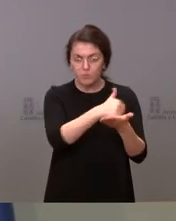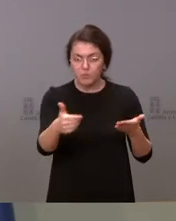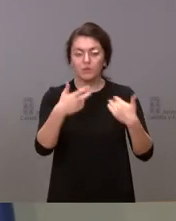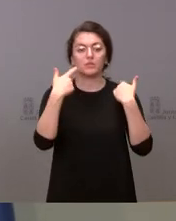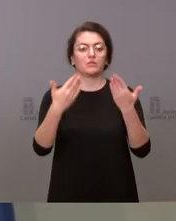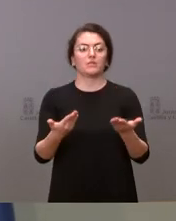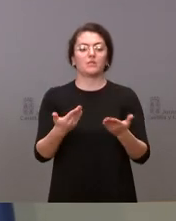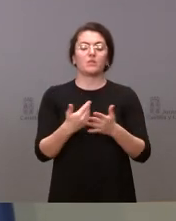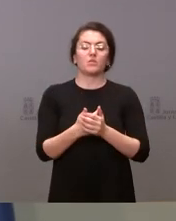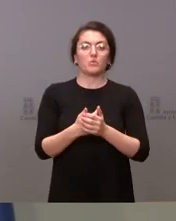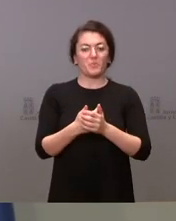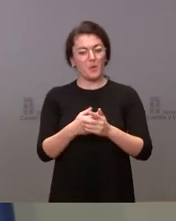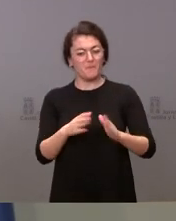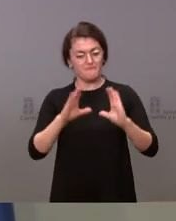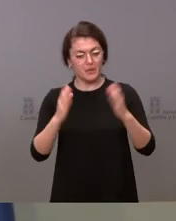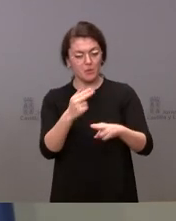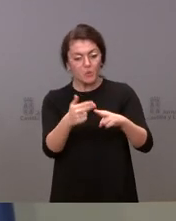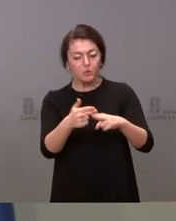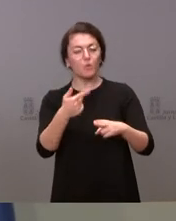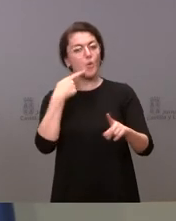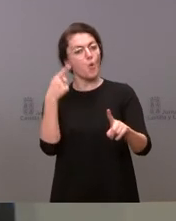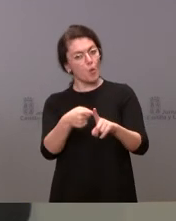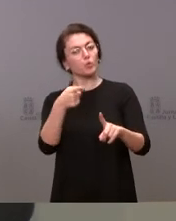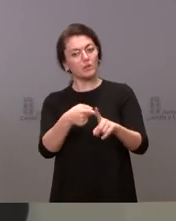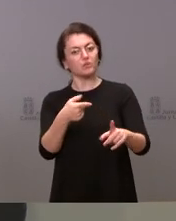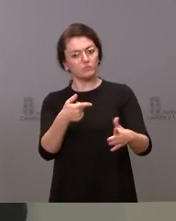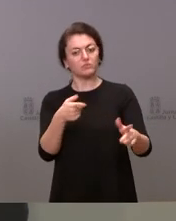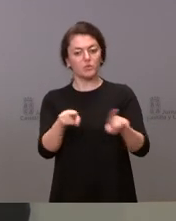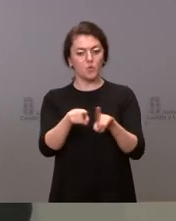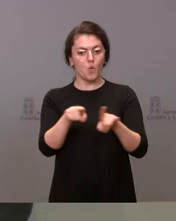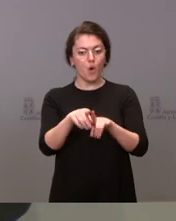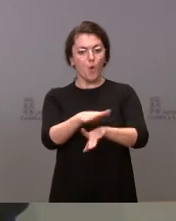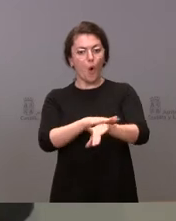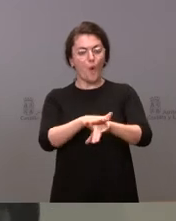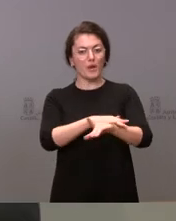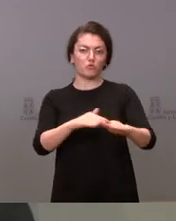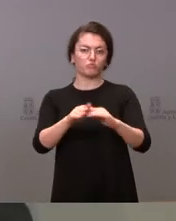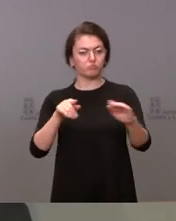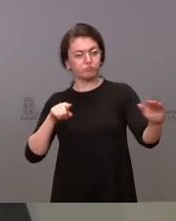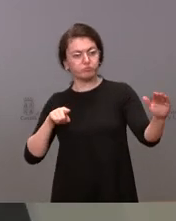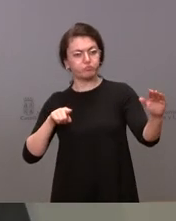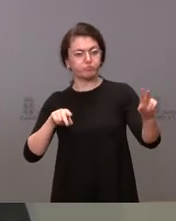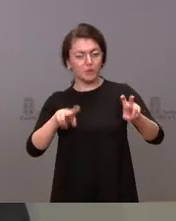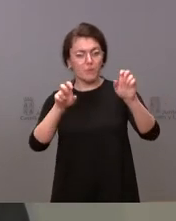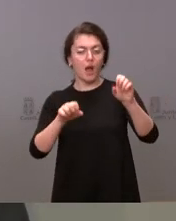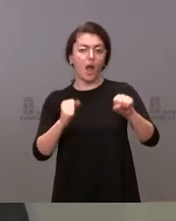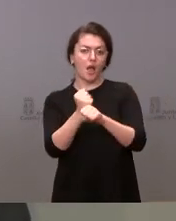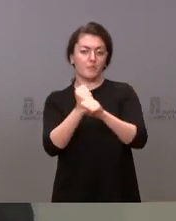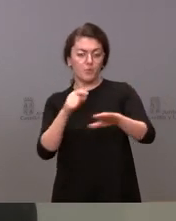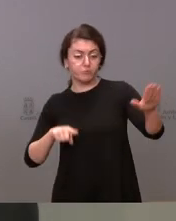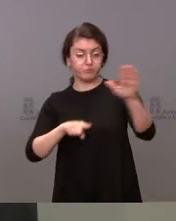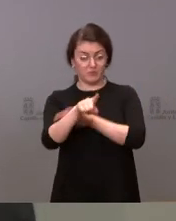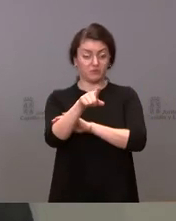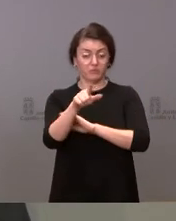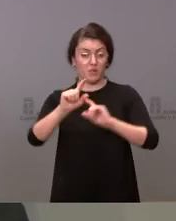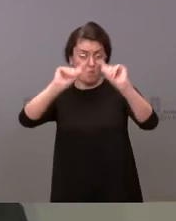ha conseguido ser un partido que mantiene un gobierno con una senda de crecimiento en el empleo, concretamente en la provincia de Ávila,